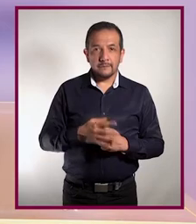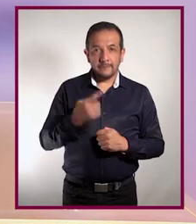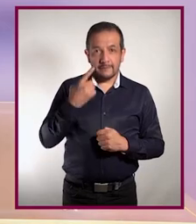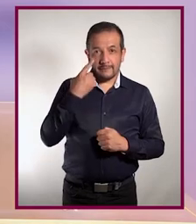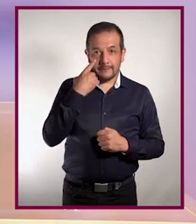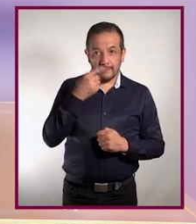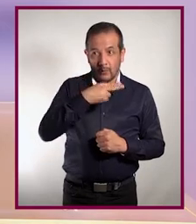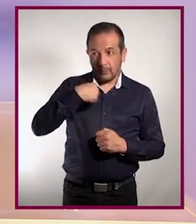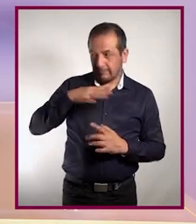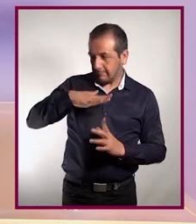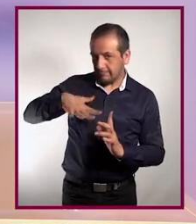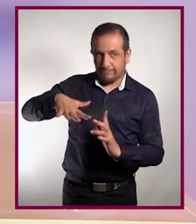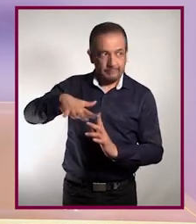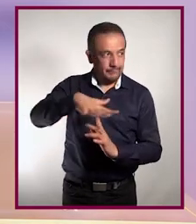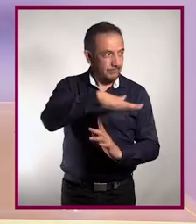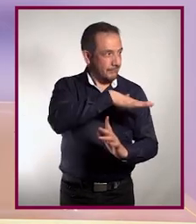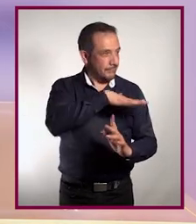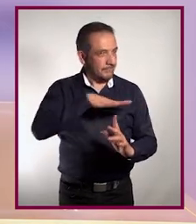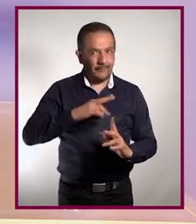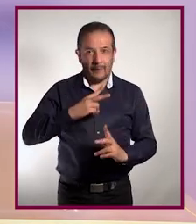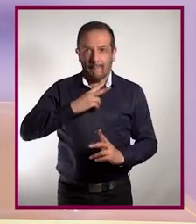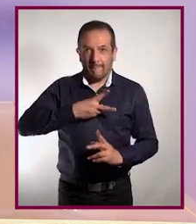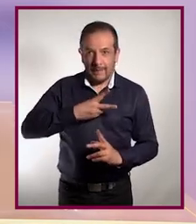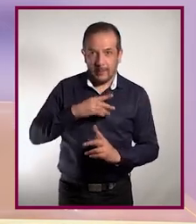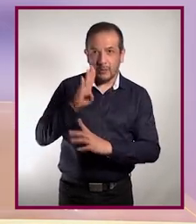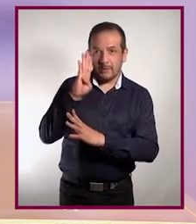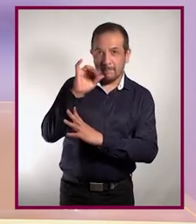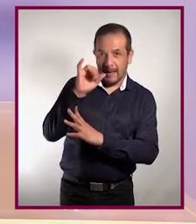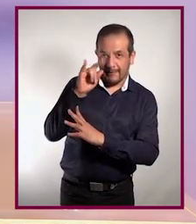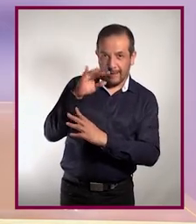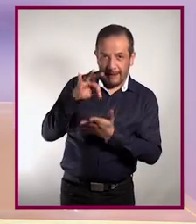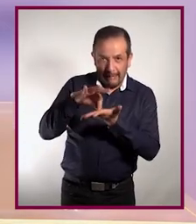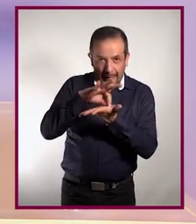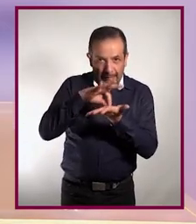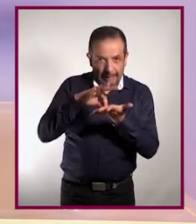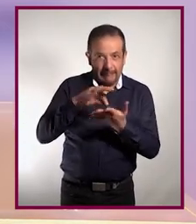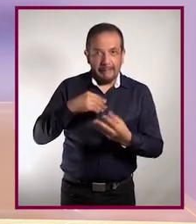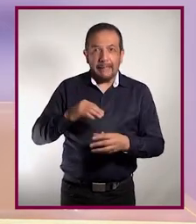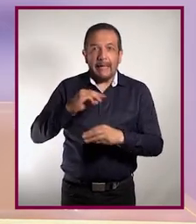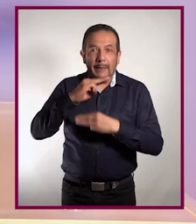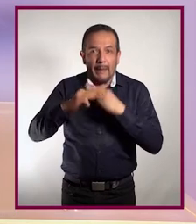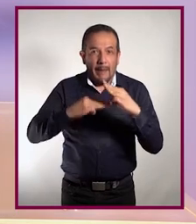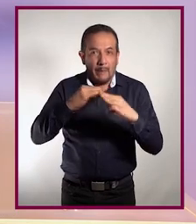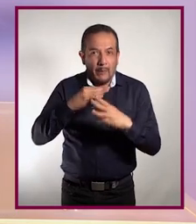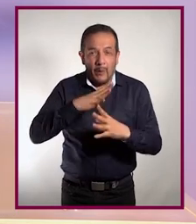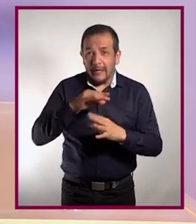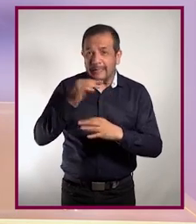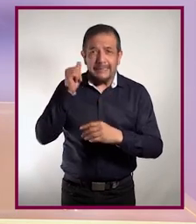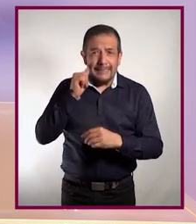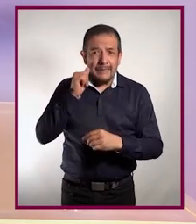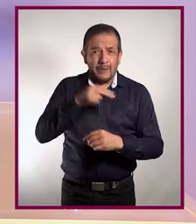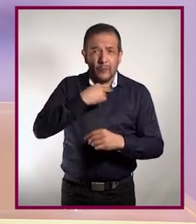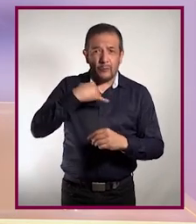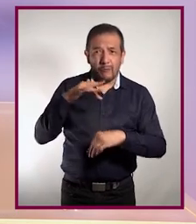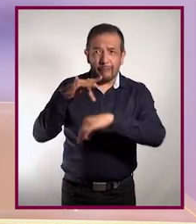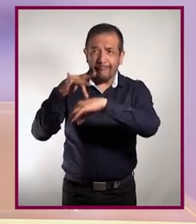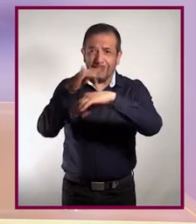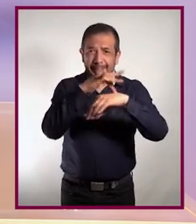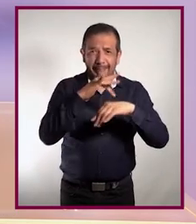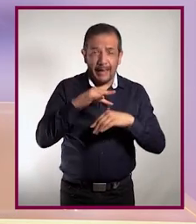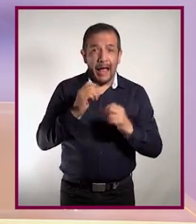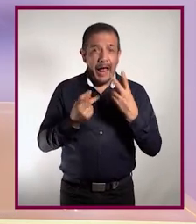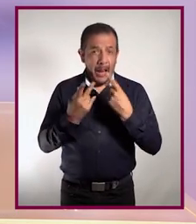Estamos rodeados de virus y bacterias, pues son parte de la microbiodiversidad del planeta. Estamos en contacto con ellos todo el tiempo.